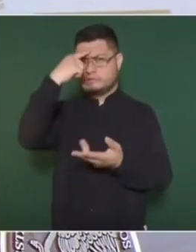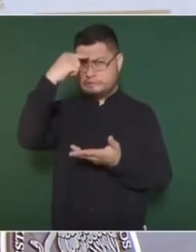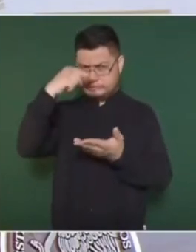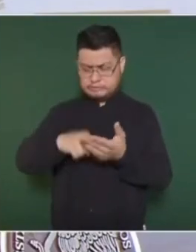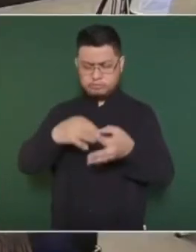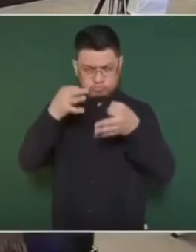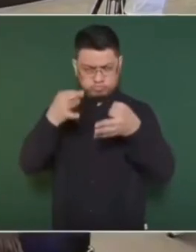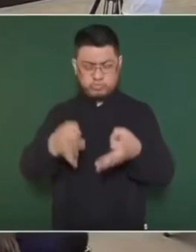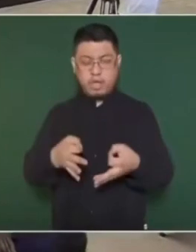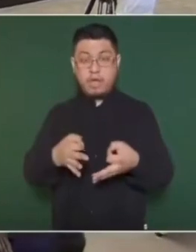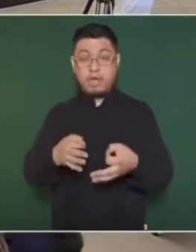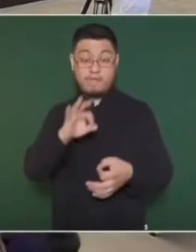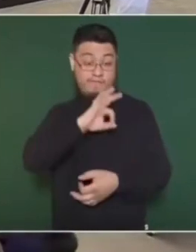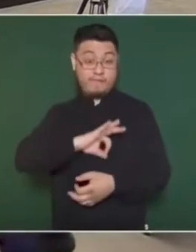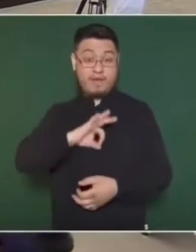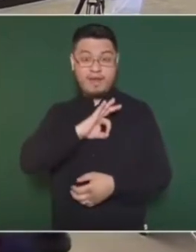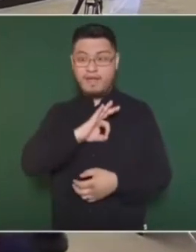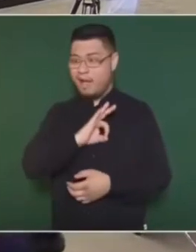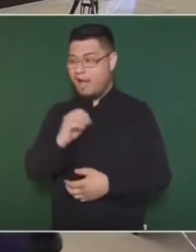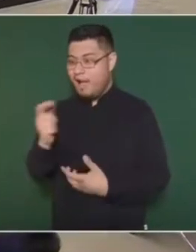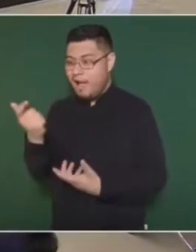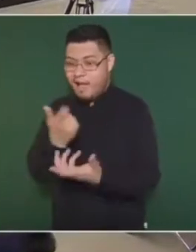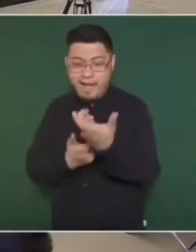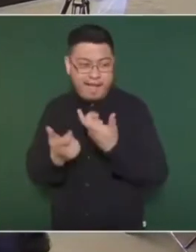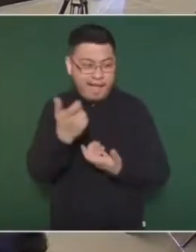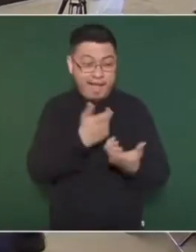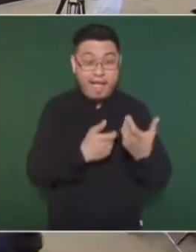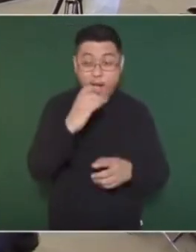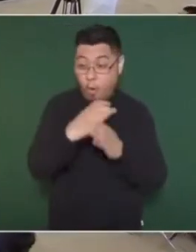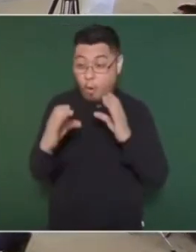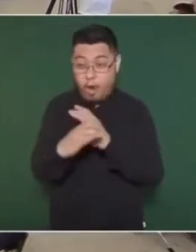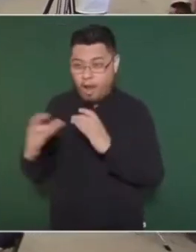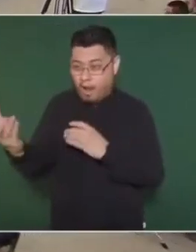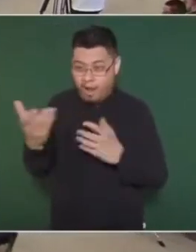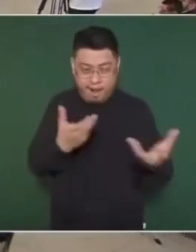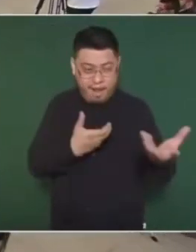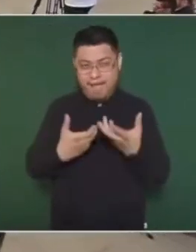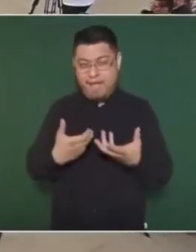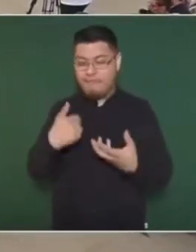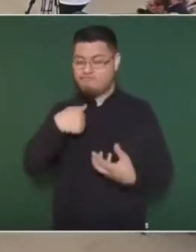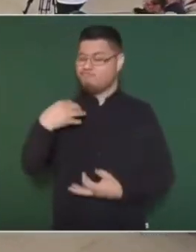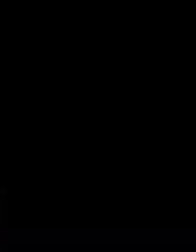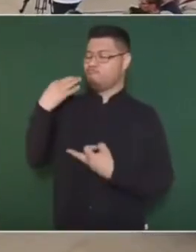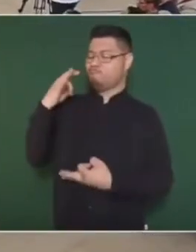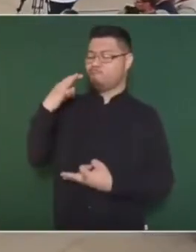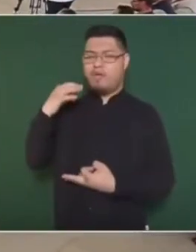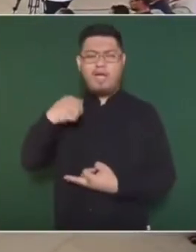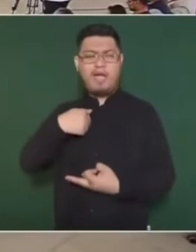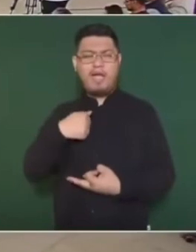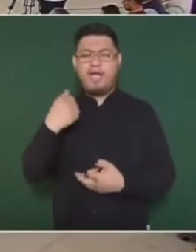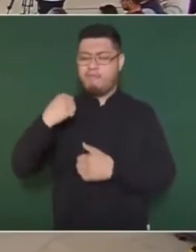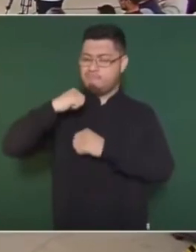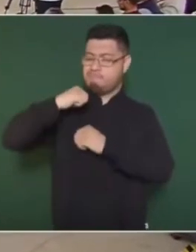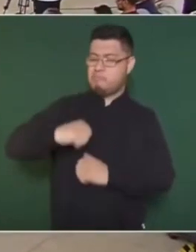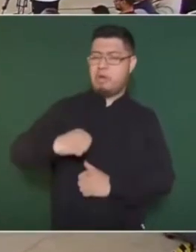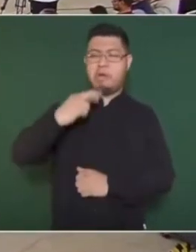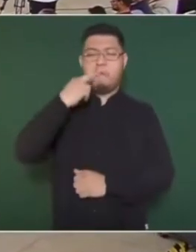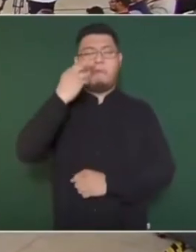acumular bienes materiales, riquezas, títulos, cargos, fama.